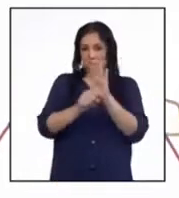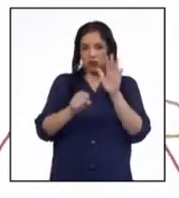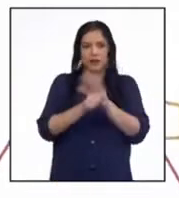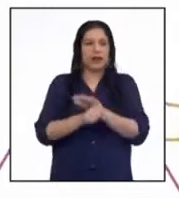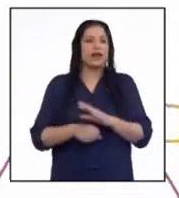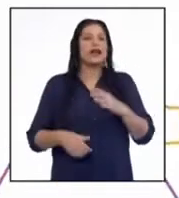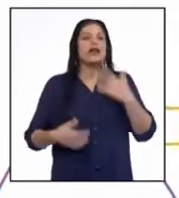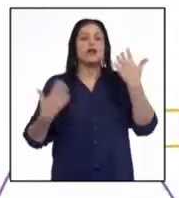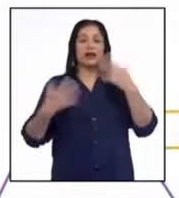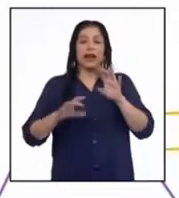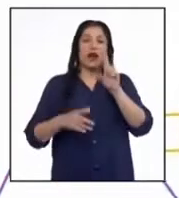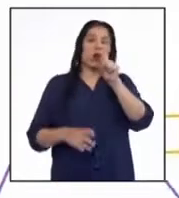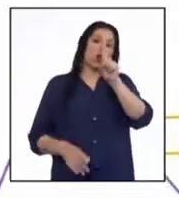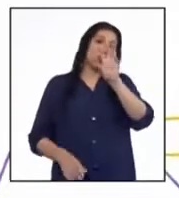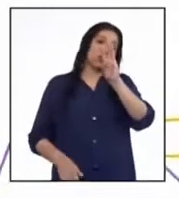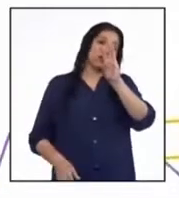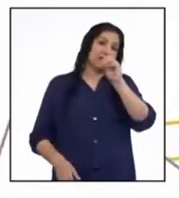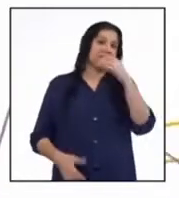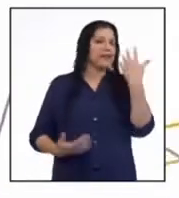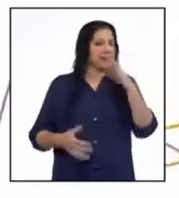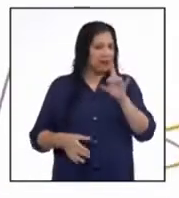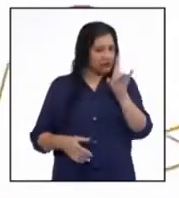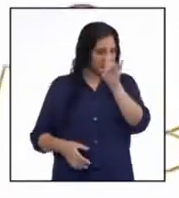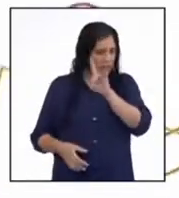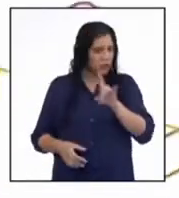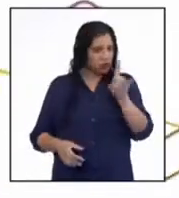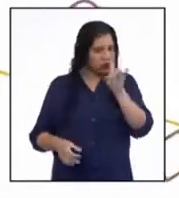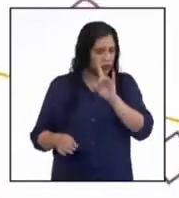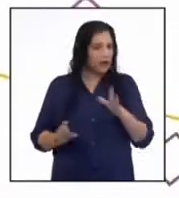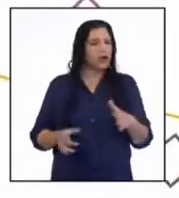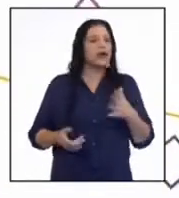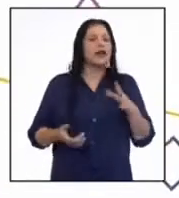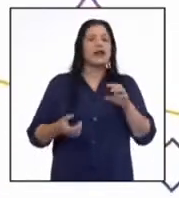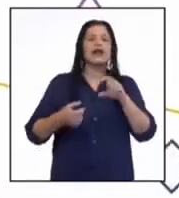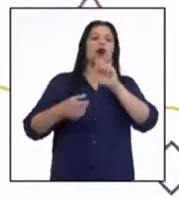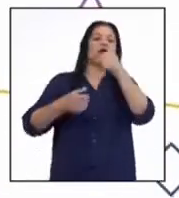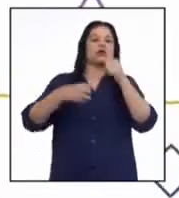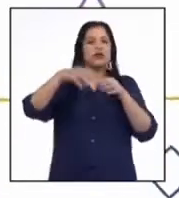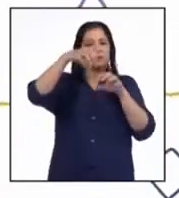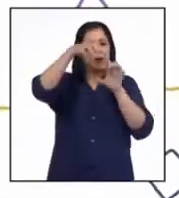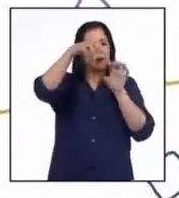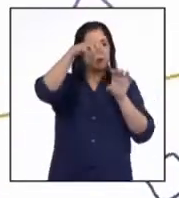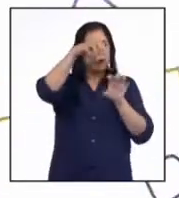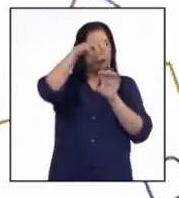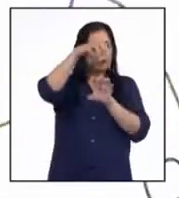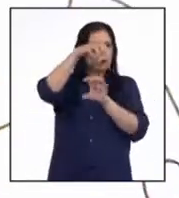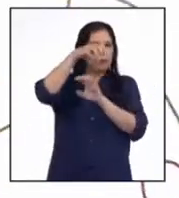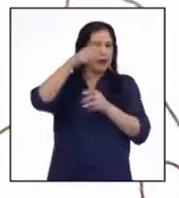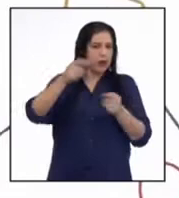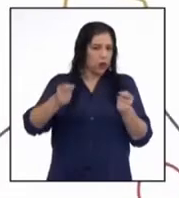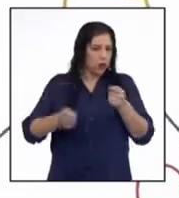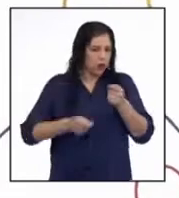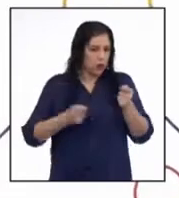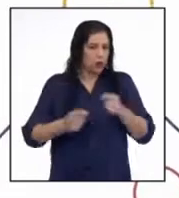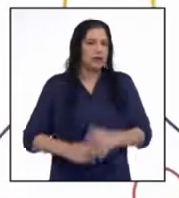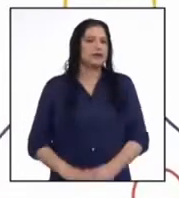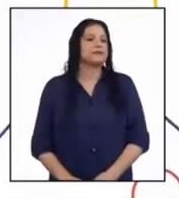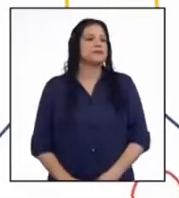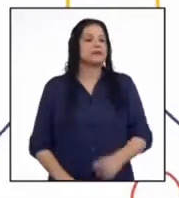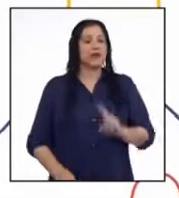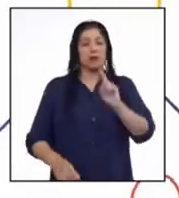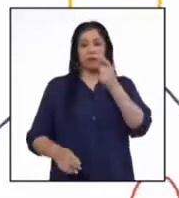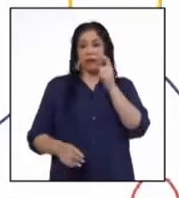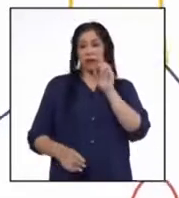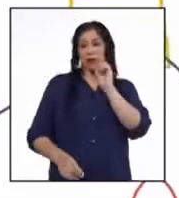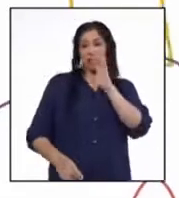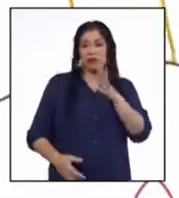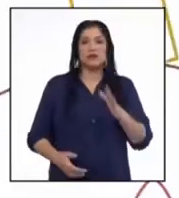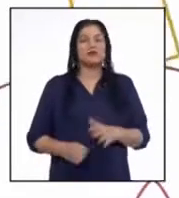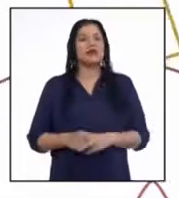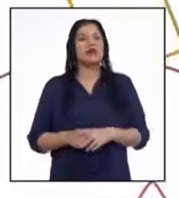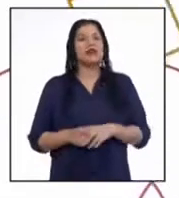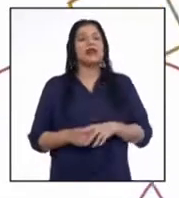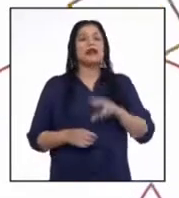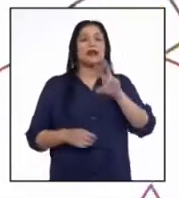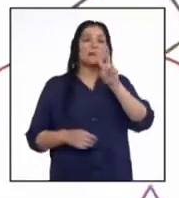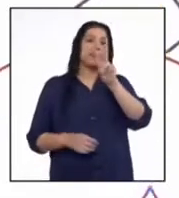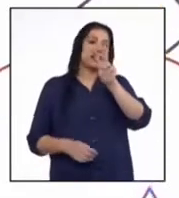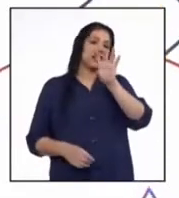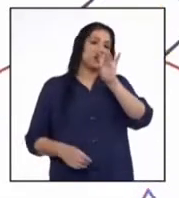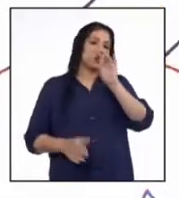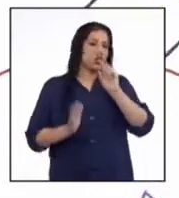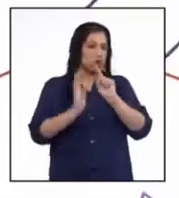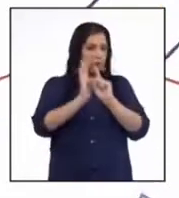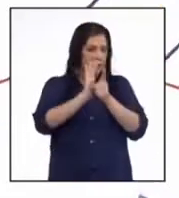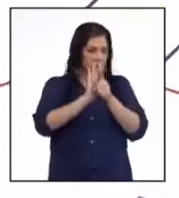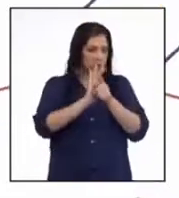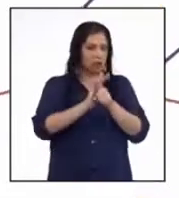160 ya se han utilizado. Adicionalmente, hay tres aspectos que están siendo medidos aquí. El primero nos dice que han sido utilizados 28